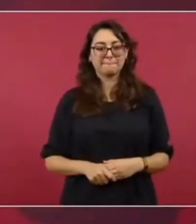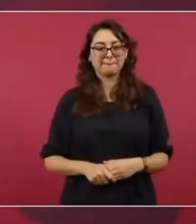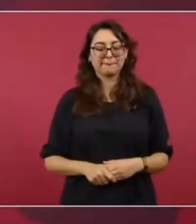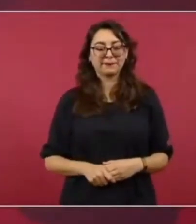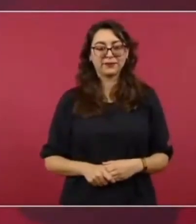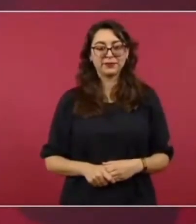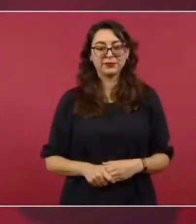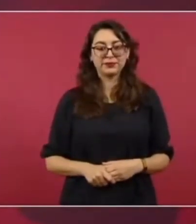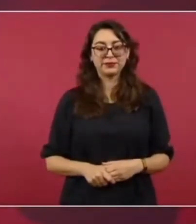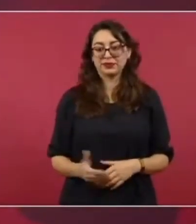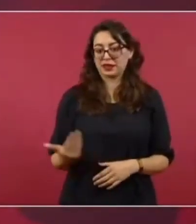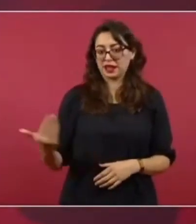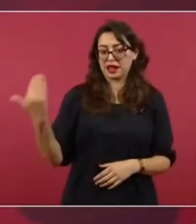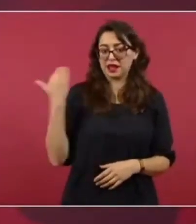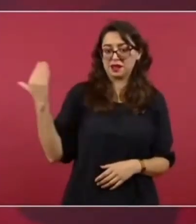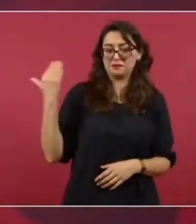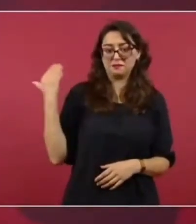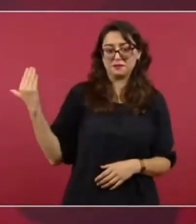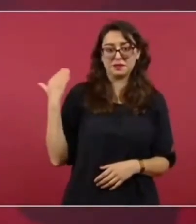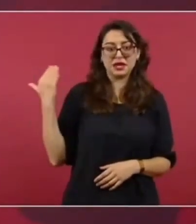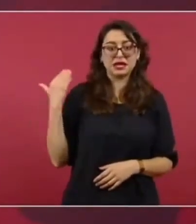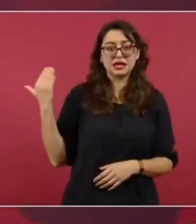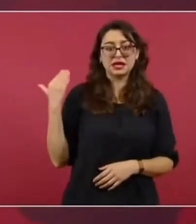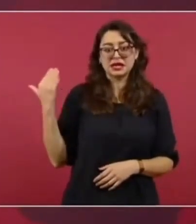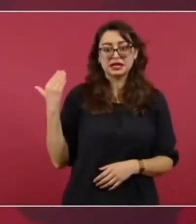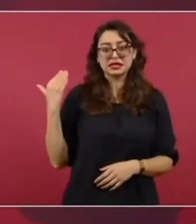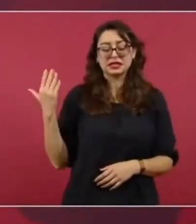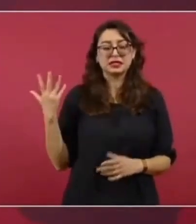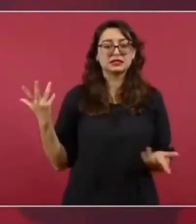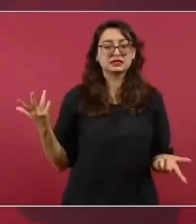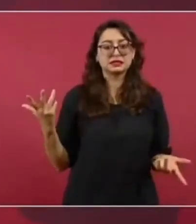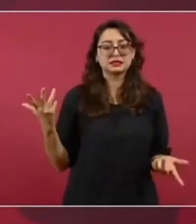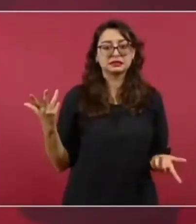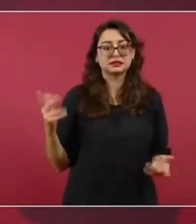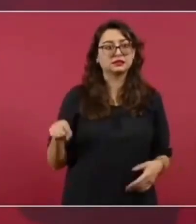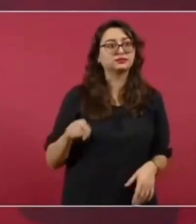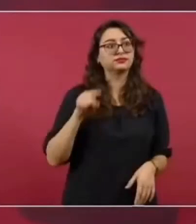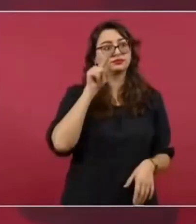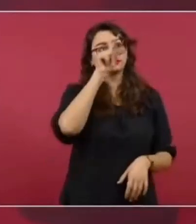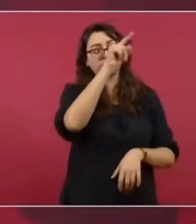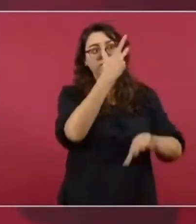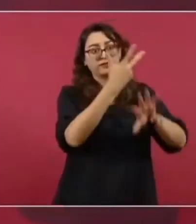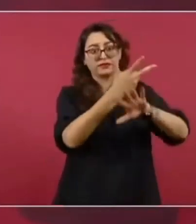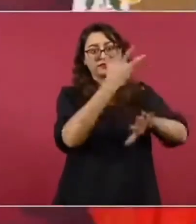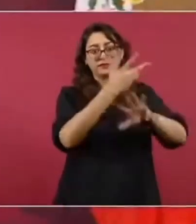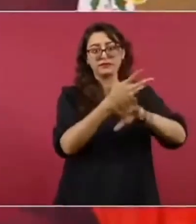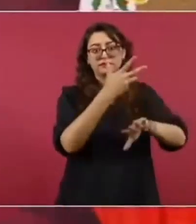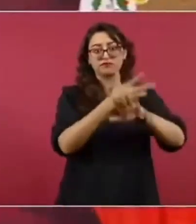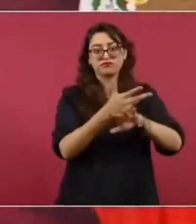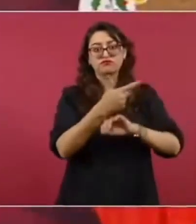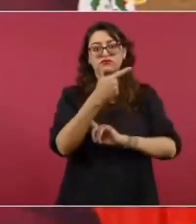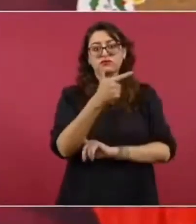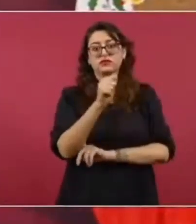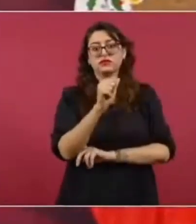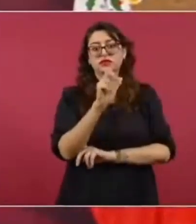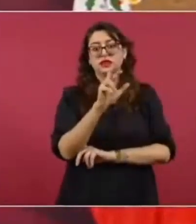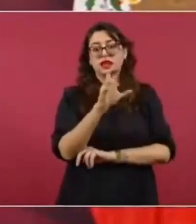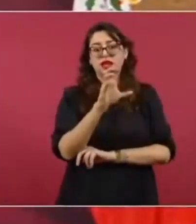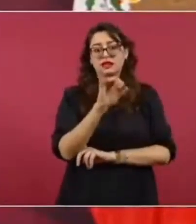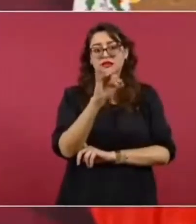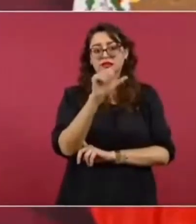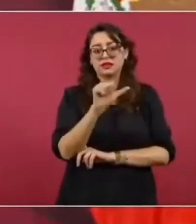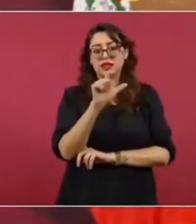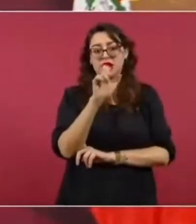que el día que están juzgando a García